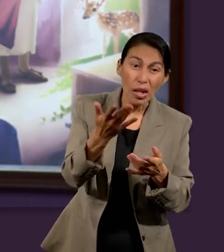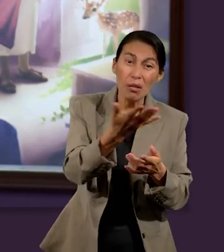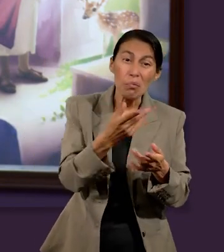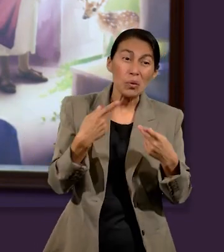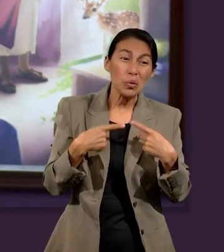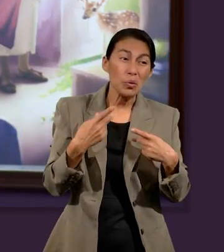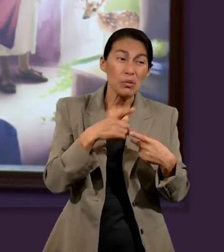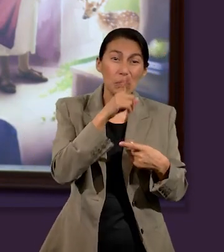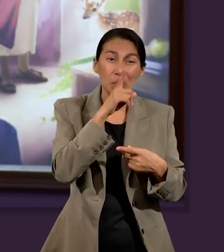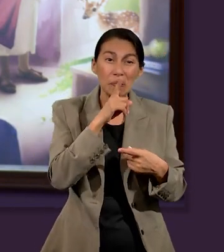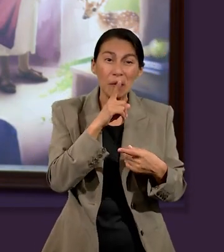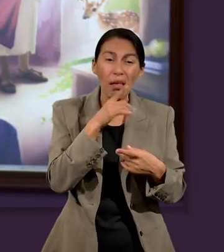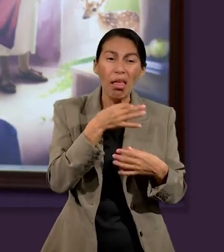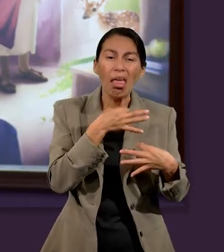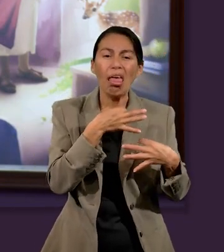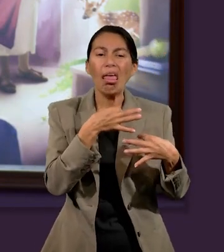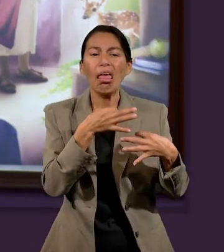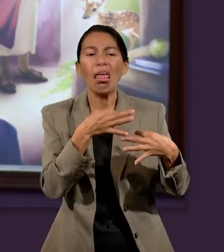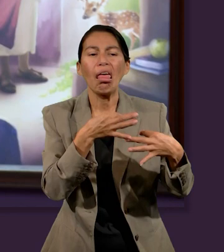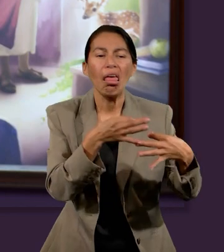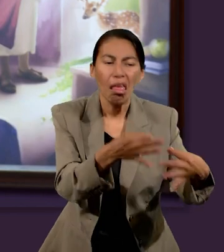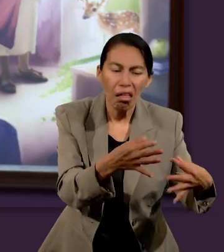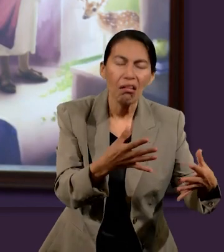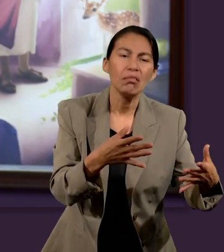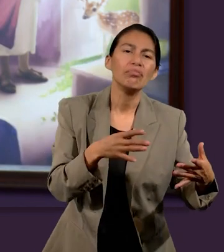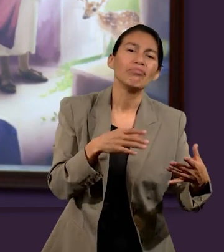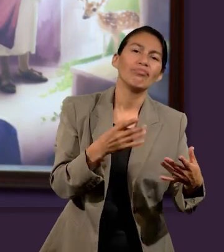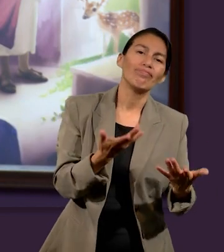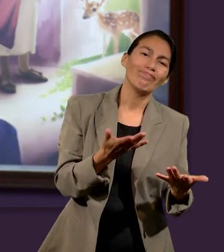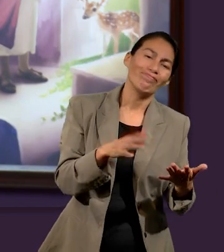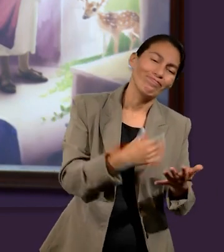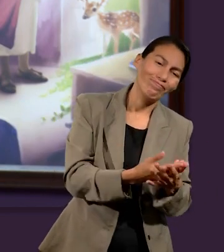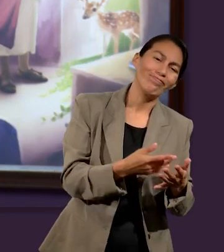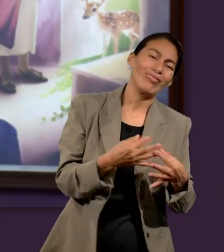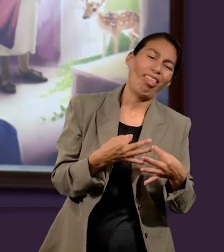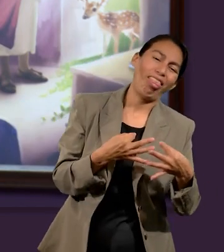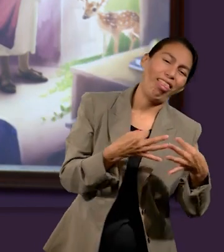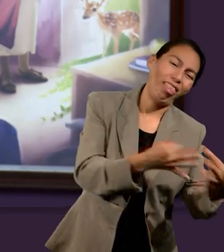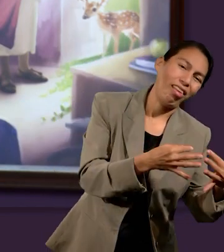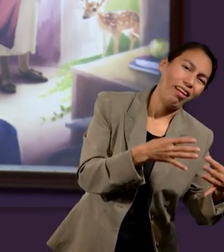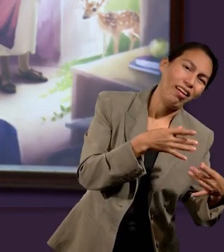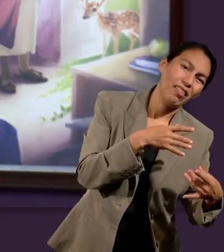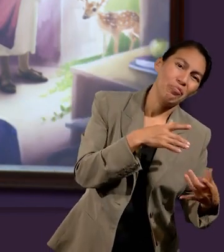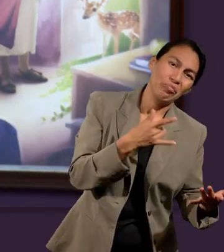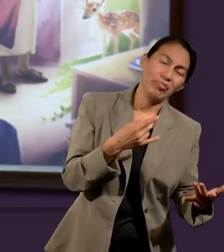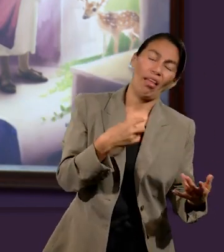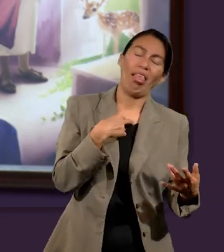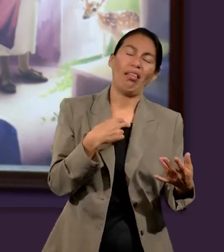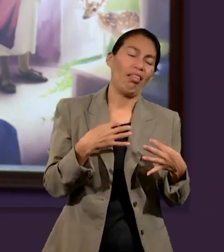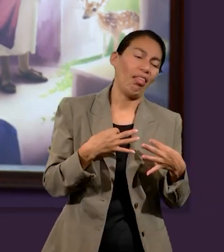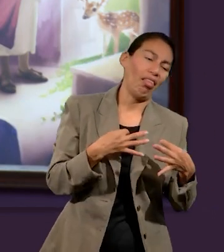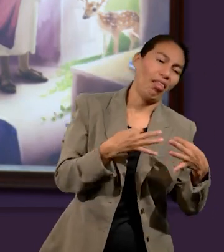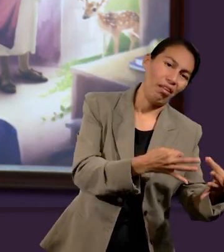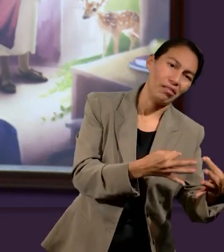que si no tenemos las bases correctas, que si no conocemos en realidad lo que la Biblia dice sobre los